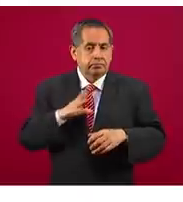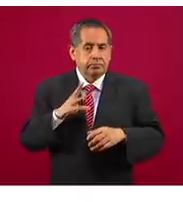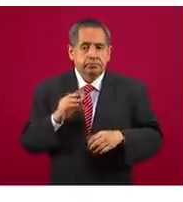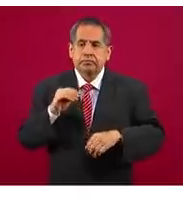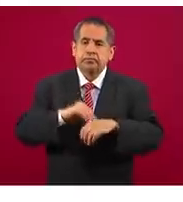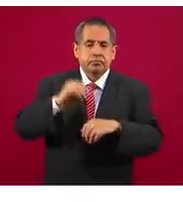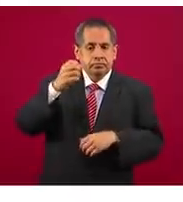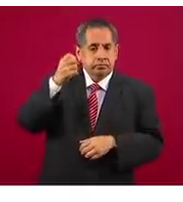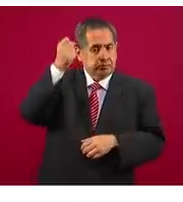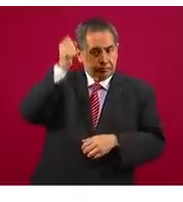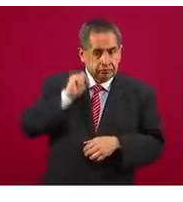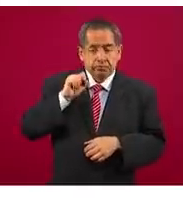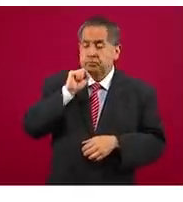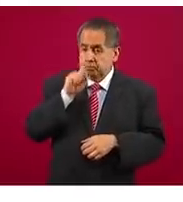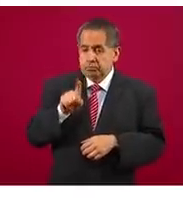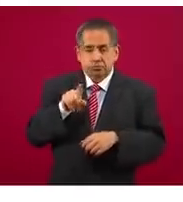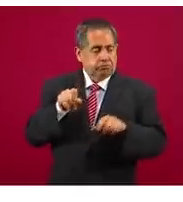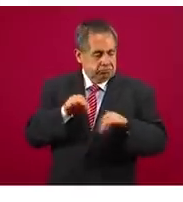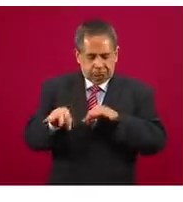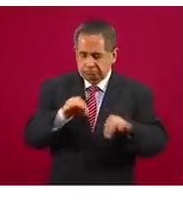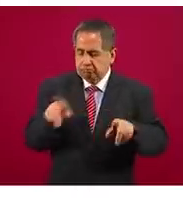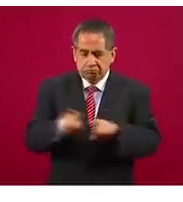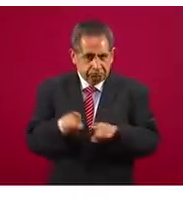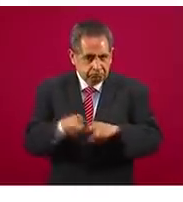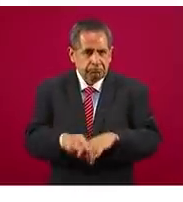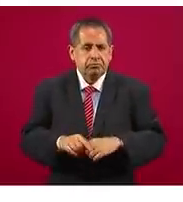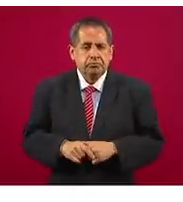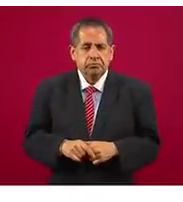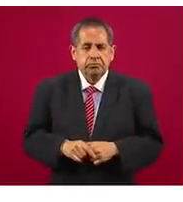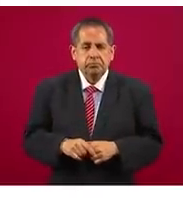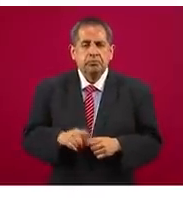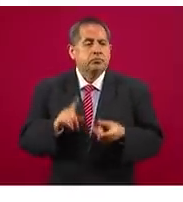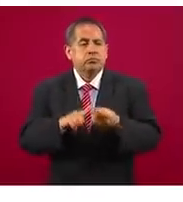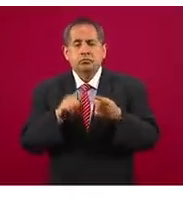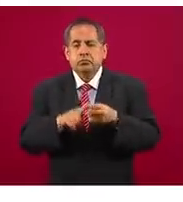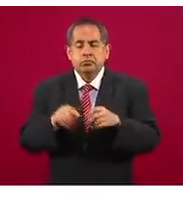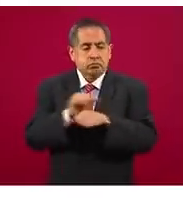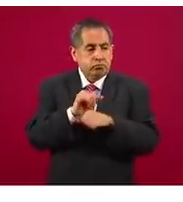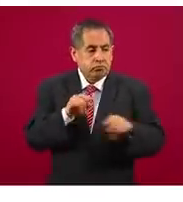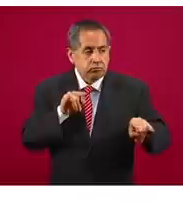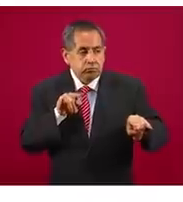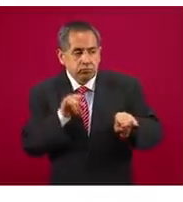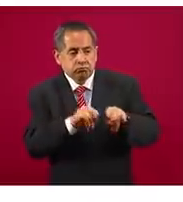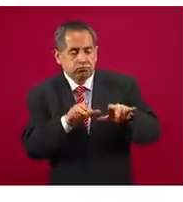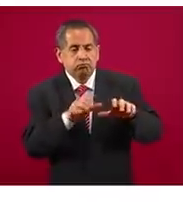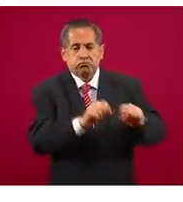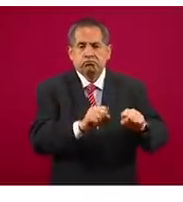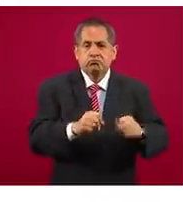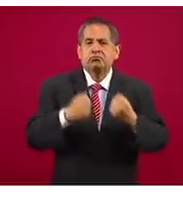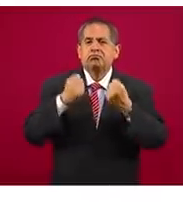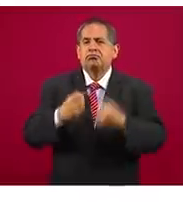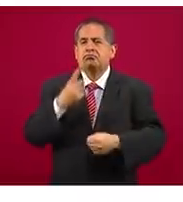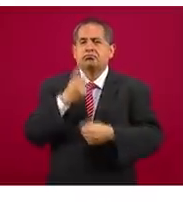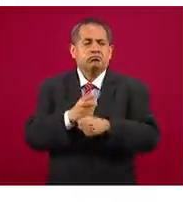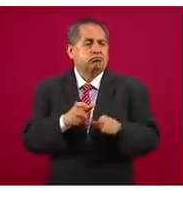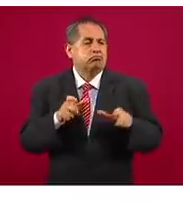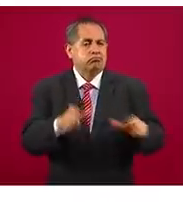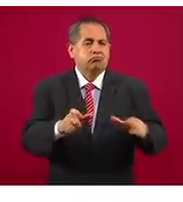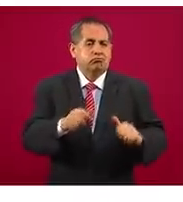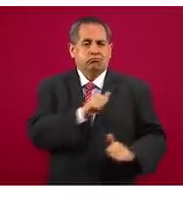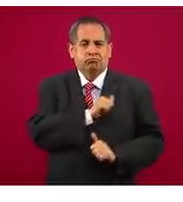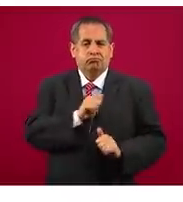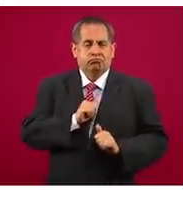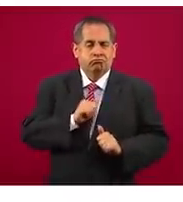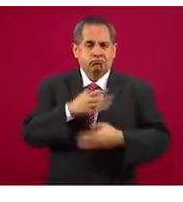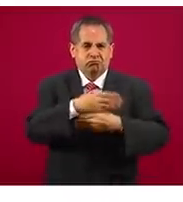Sinaloa haciendo esta misma actividad. Operaciones de intercepción terrestre, puestos militares de seguridad estratégicos que